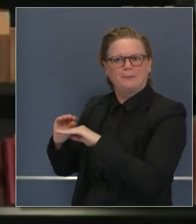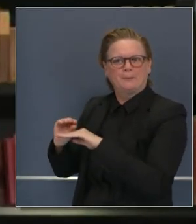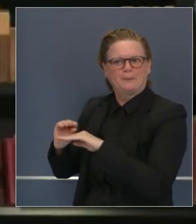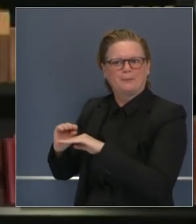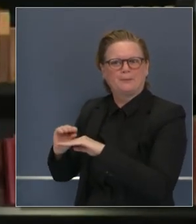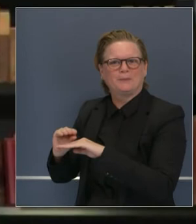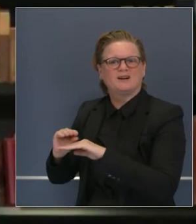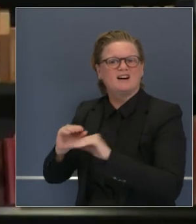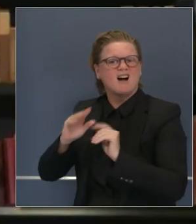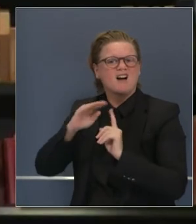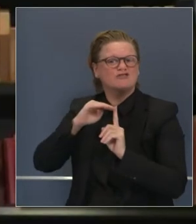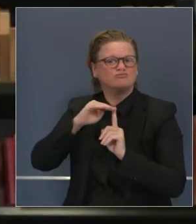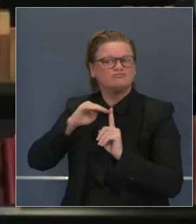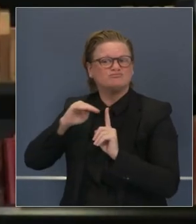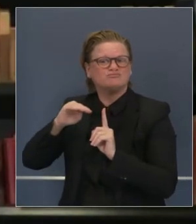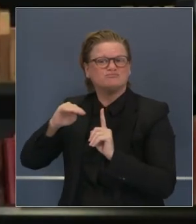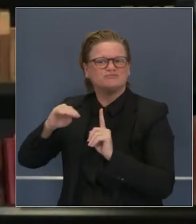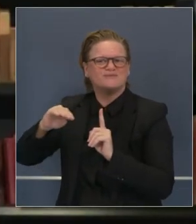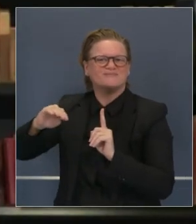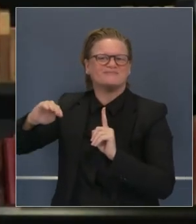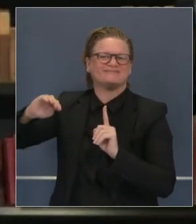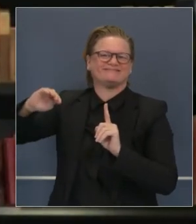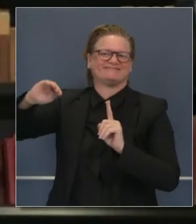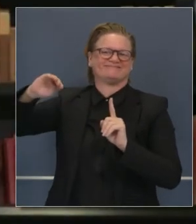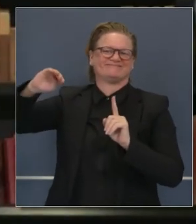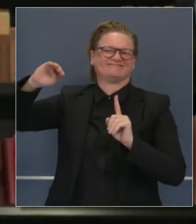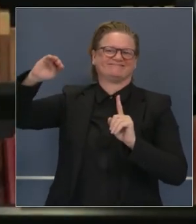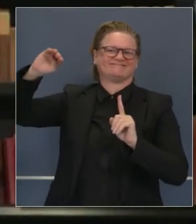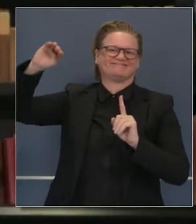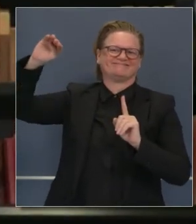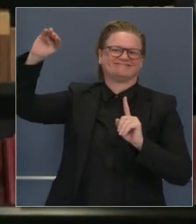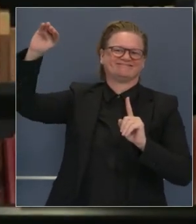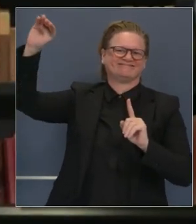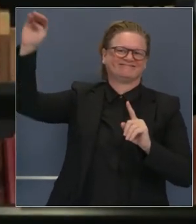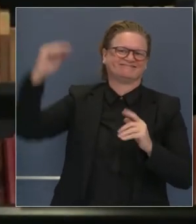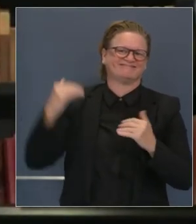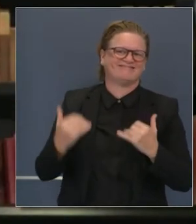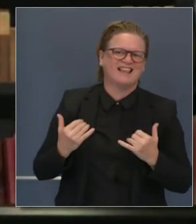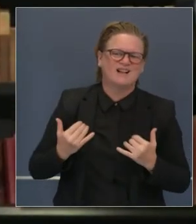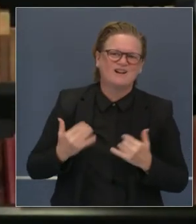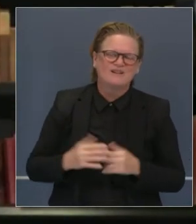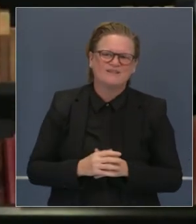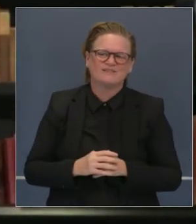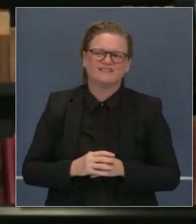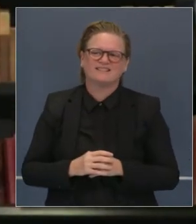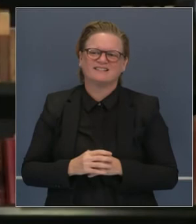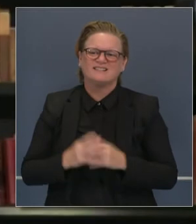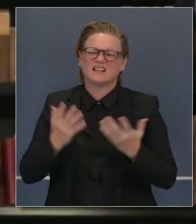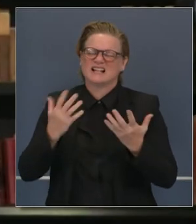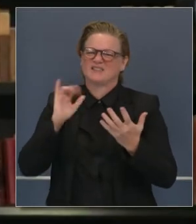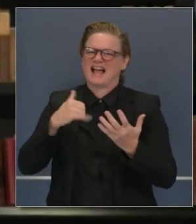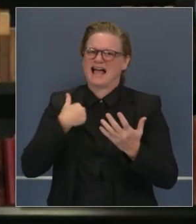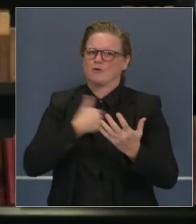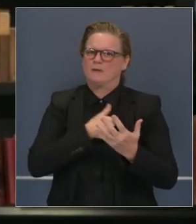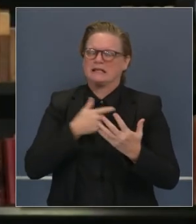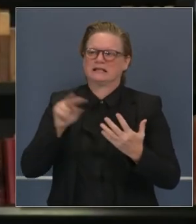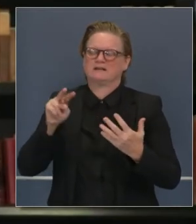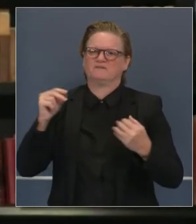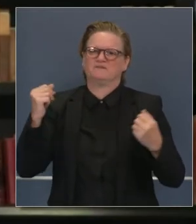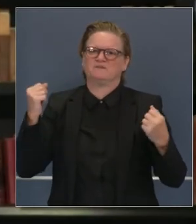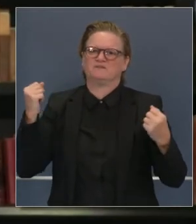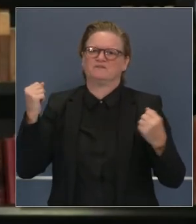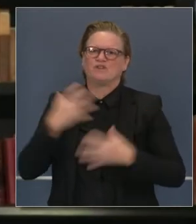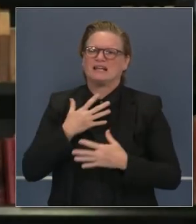estaba comenzando a aplanarse esa cifra, y ahora estamos viendo un alce de nuevo. Y esto es algo que temíamos